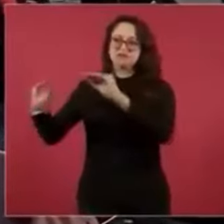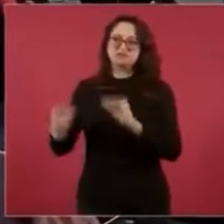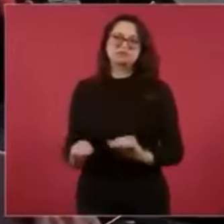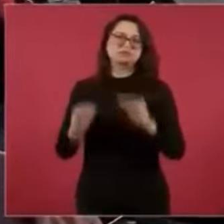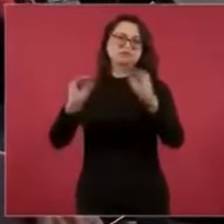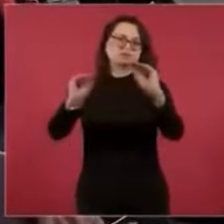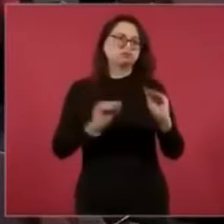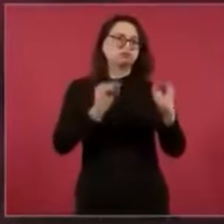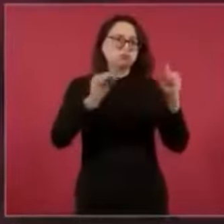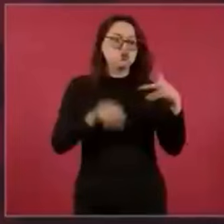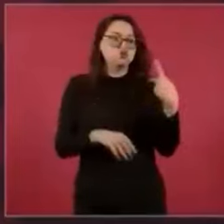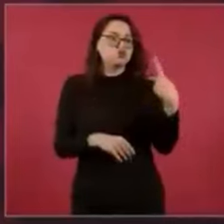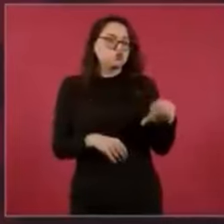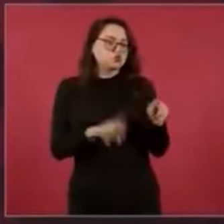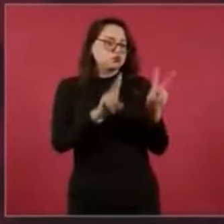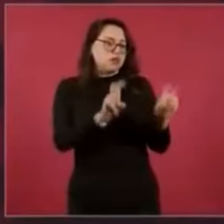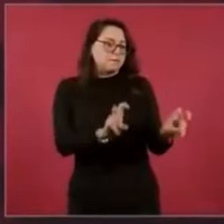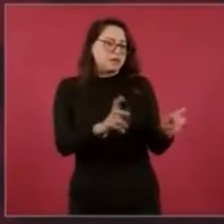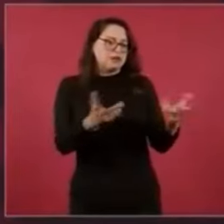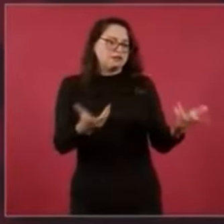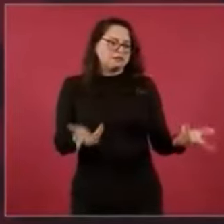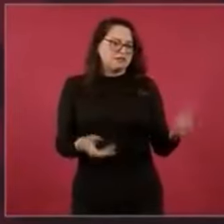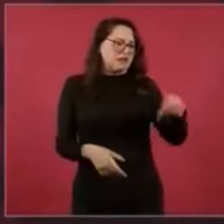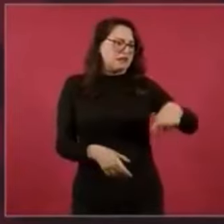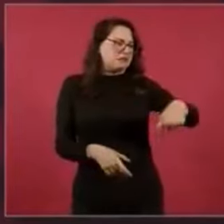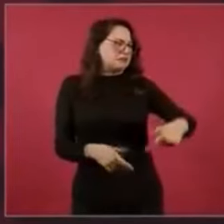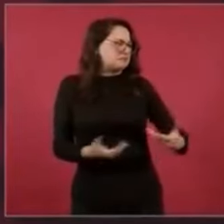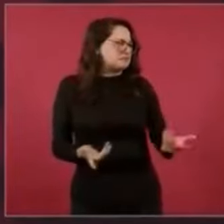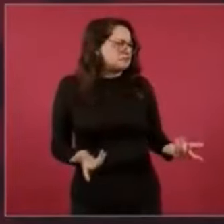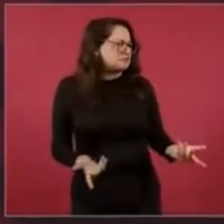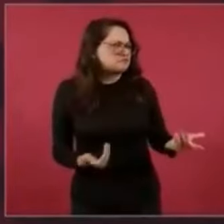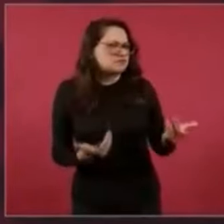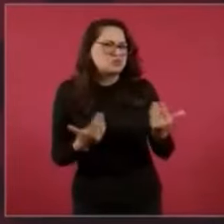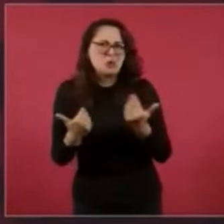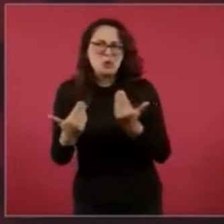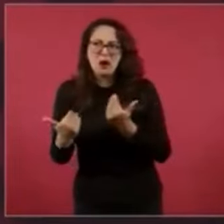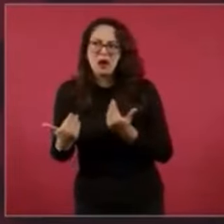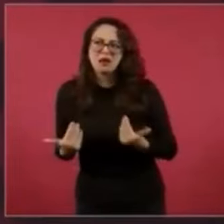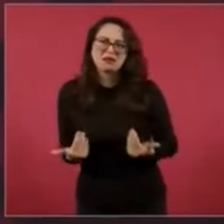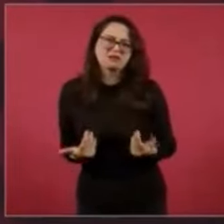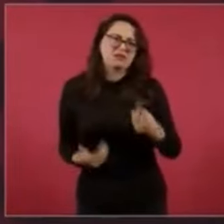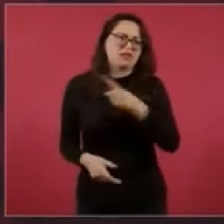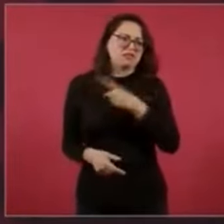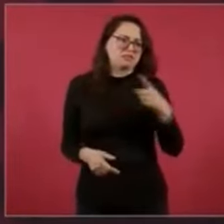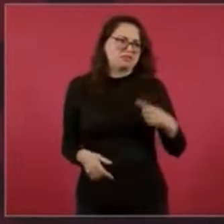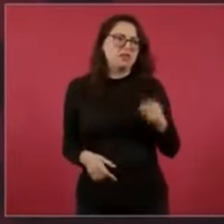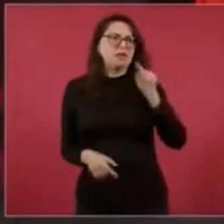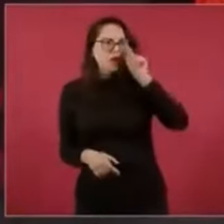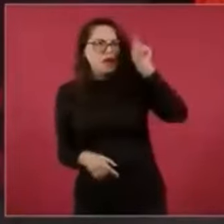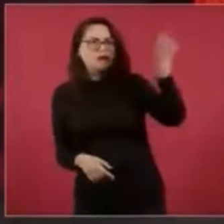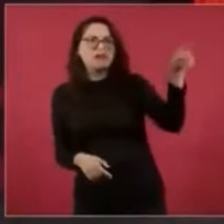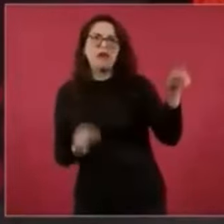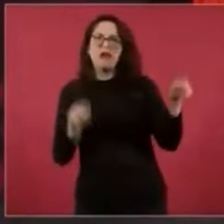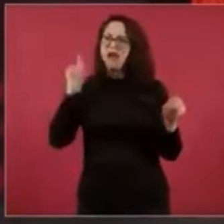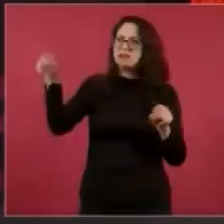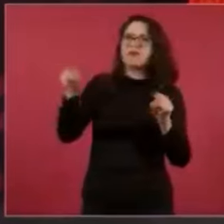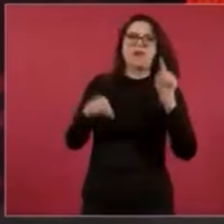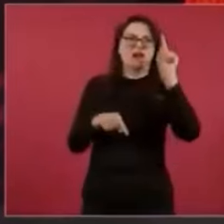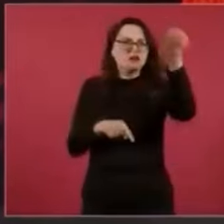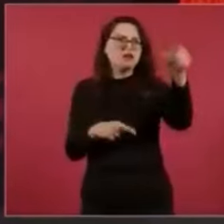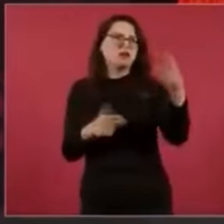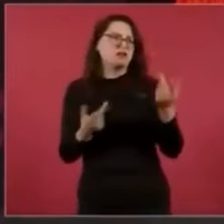de la gente y recojan los sentimientos del pueblo, que no haya divorcio